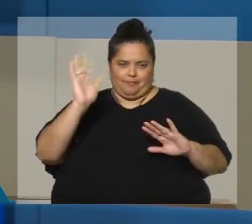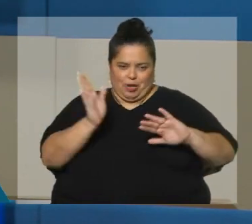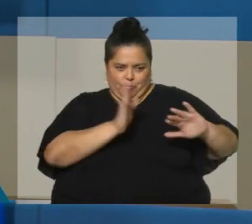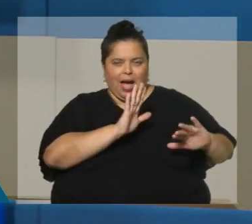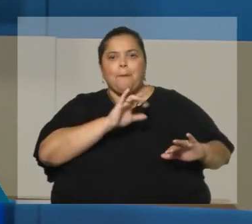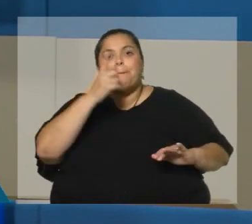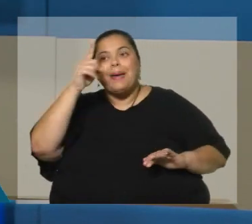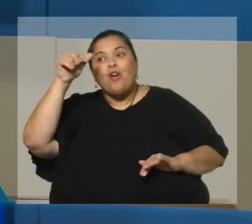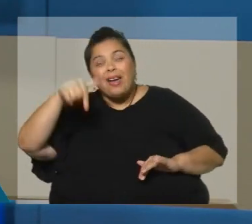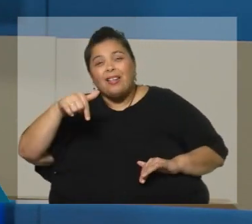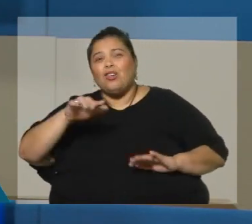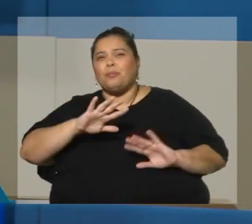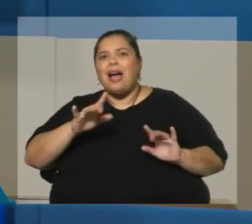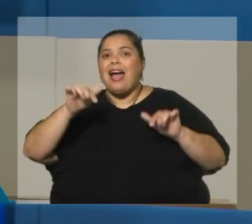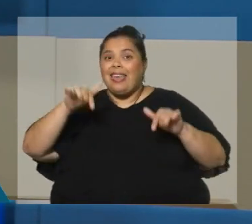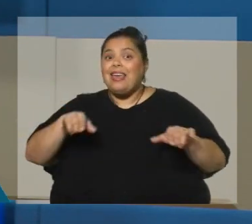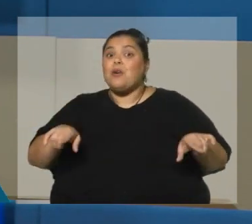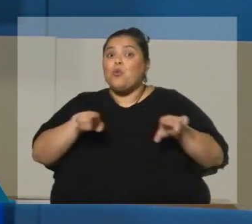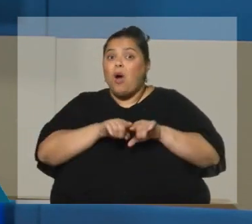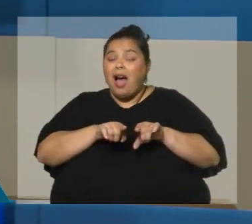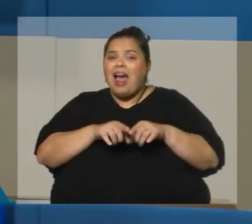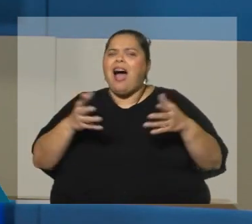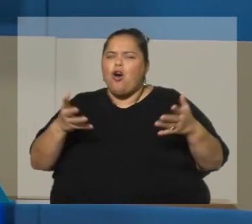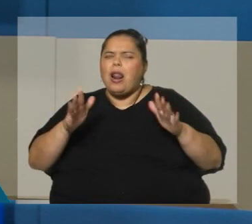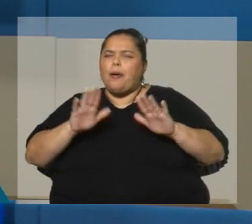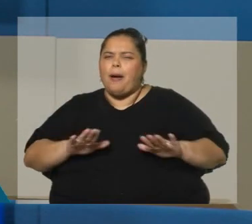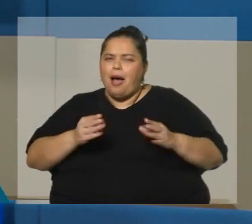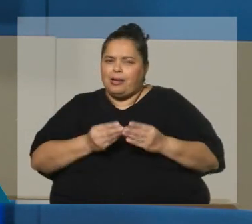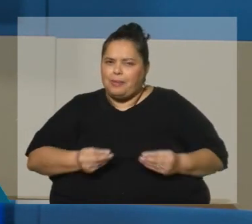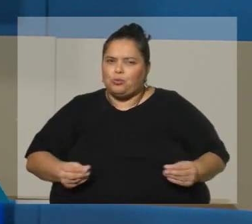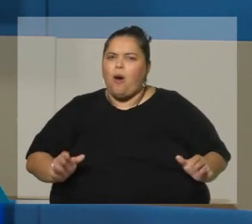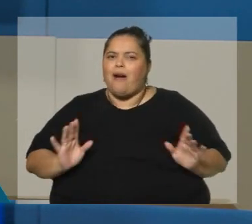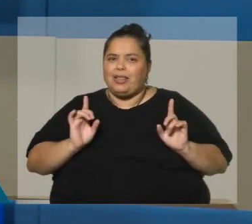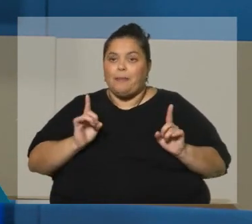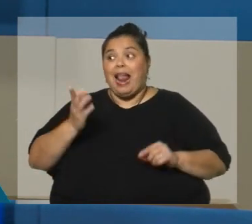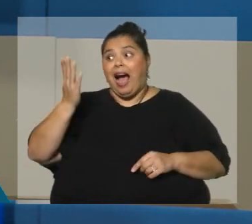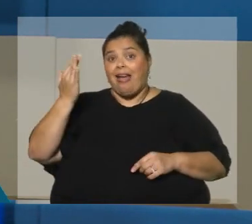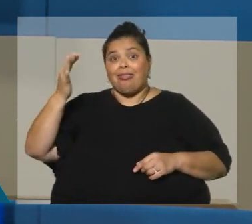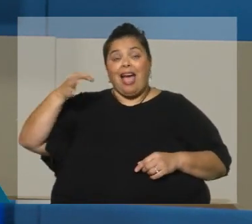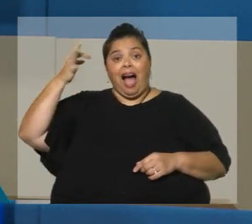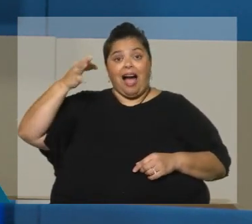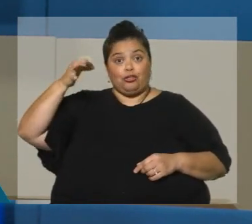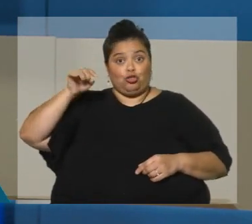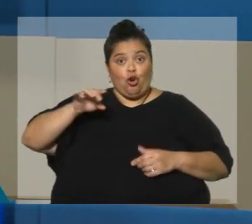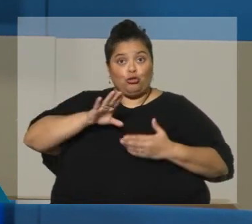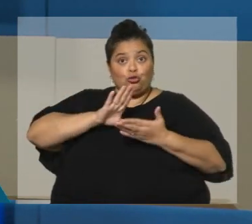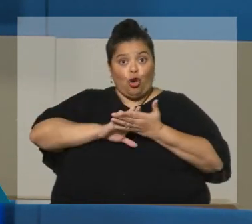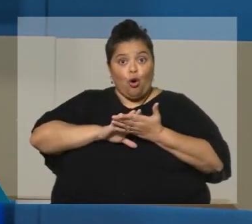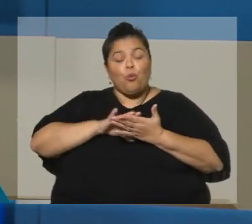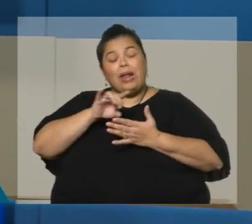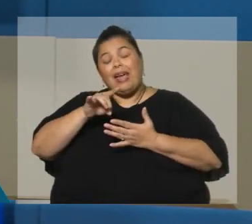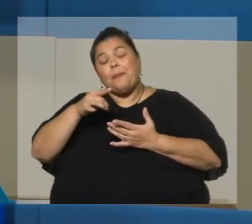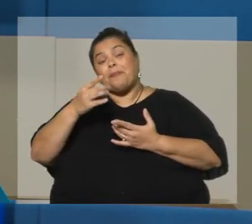esta vez bajaron un poco las revoluciones. Primero, en el acto contra la reforma, hablaron de una reforma criminal.